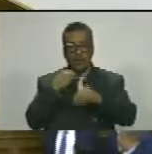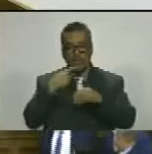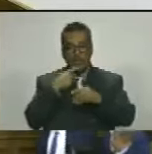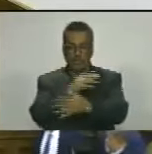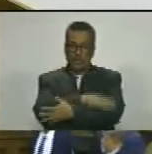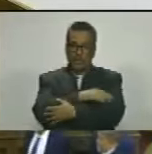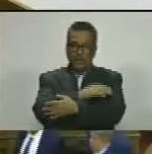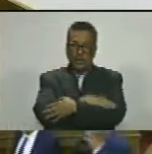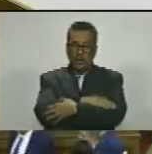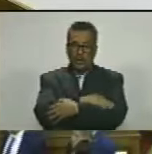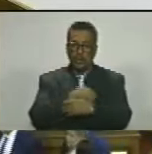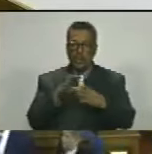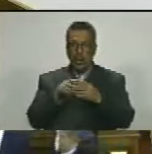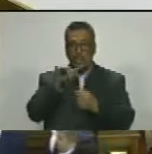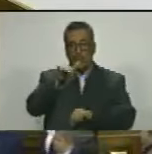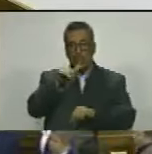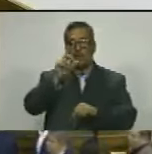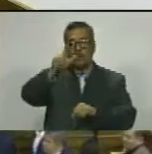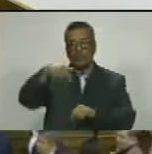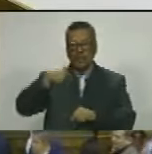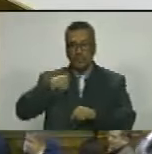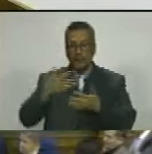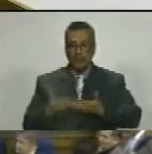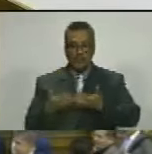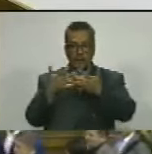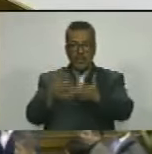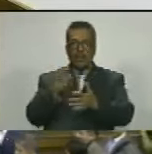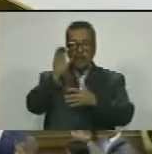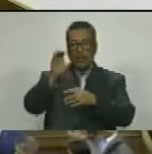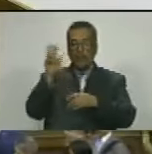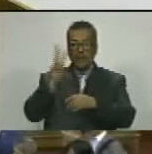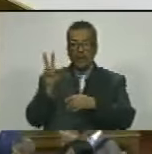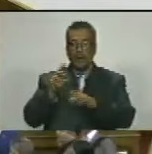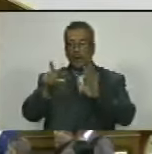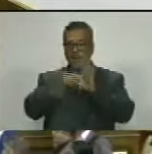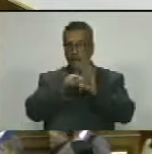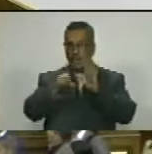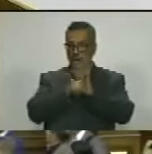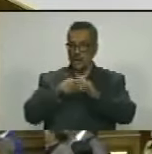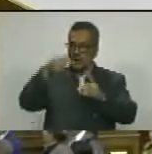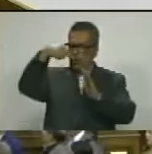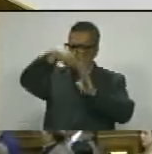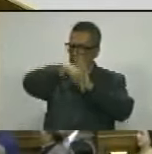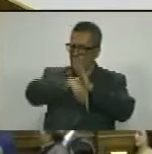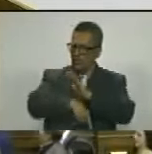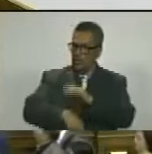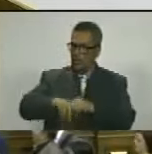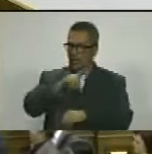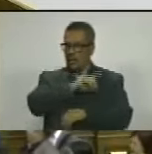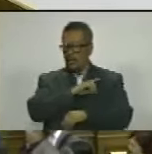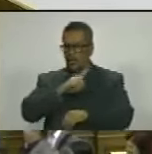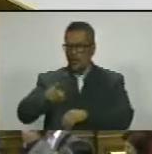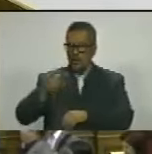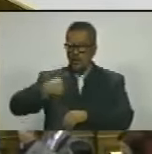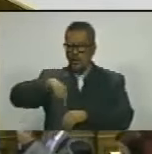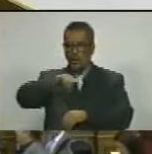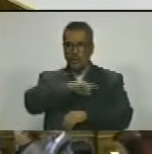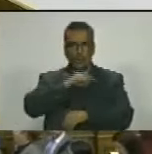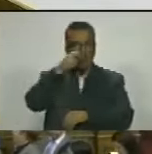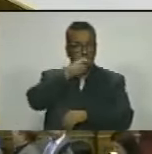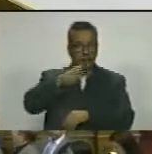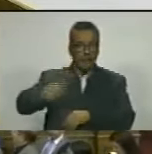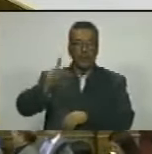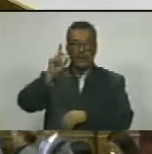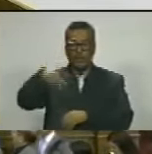felicitaciones a los mismos también entregaron al país leyes que profundizan los derechos de nuestro pueblo